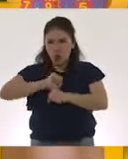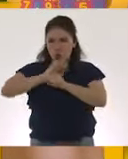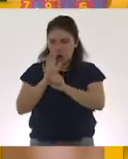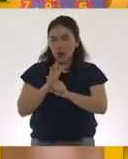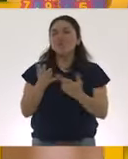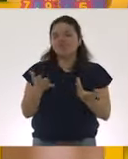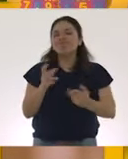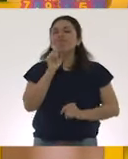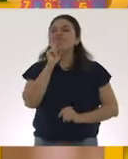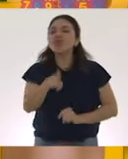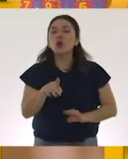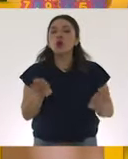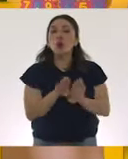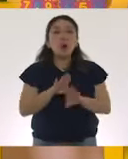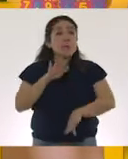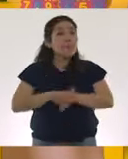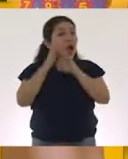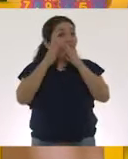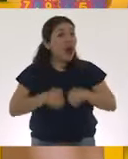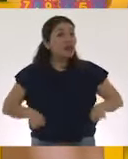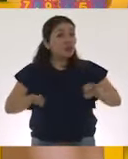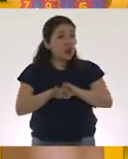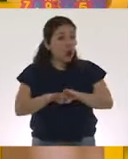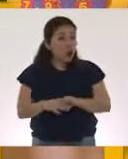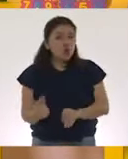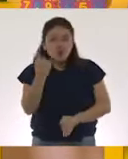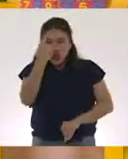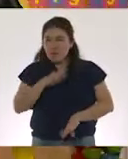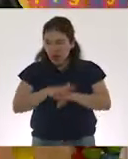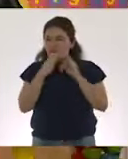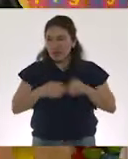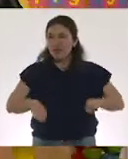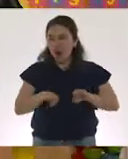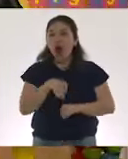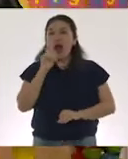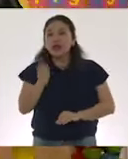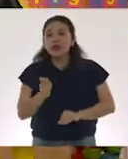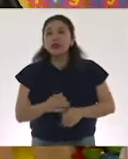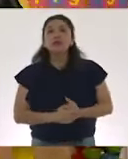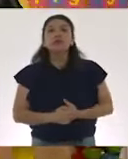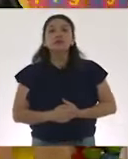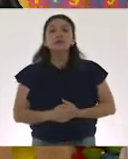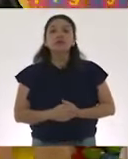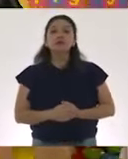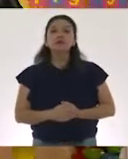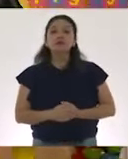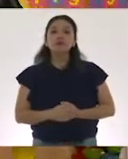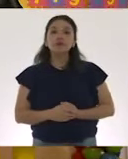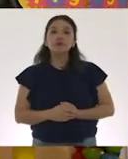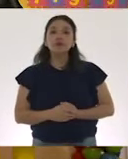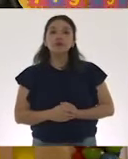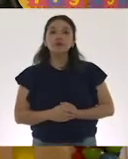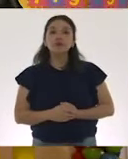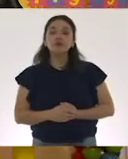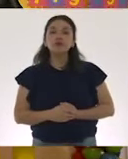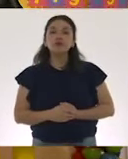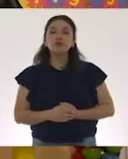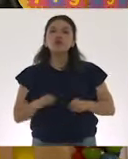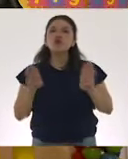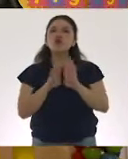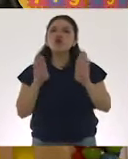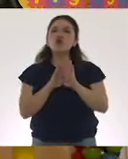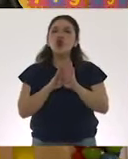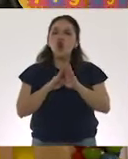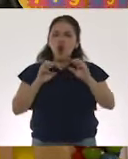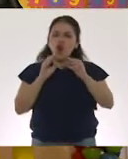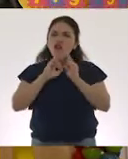Pues, precisamente, la más importante o una de las más importantes es la que le confiere su forma de